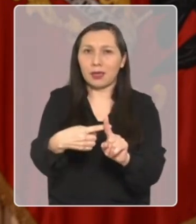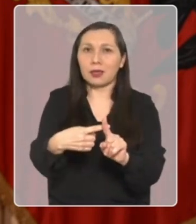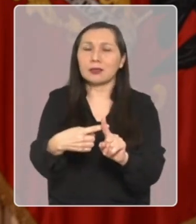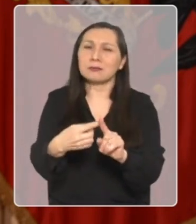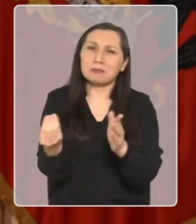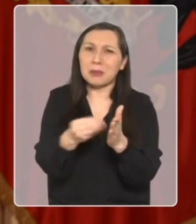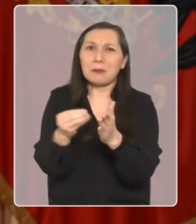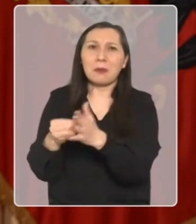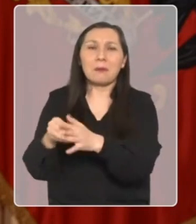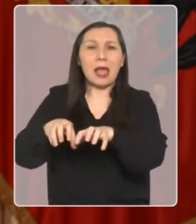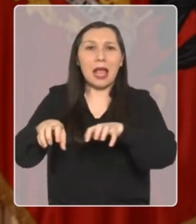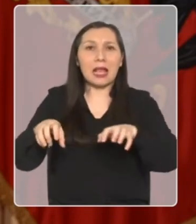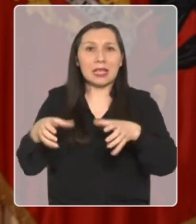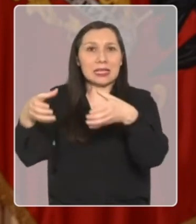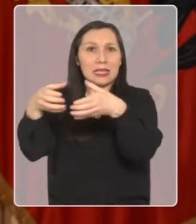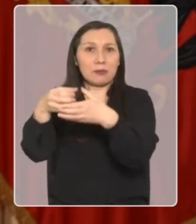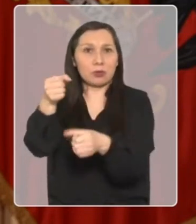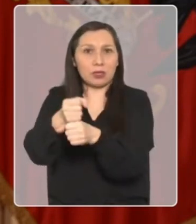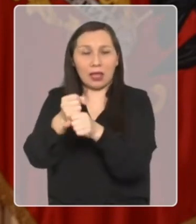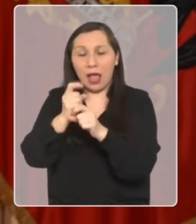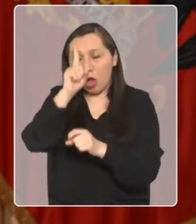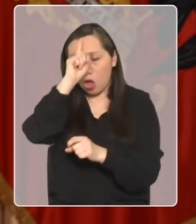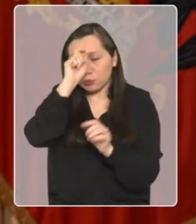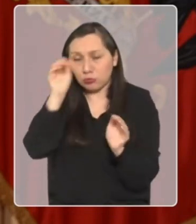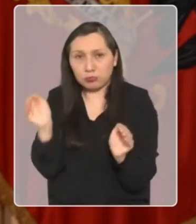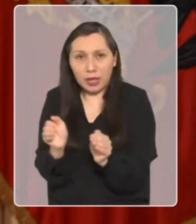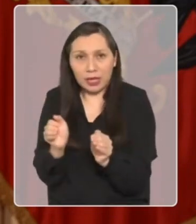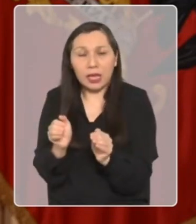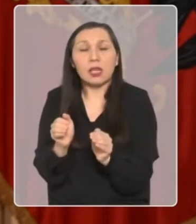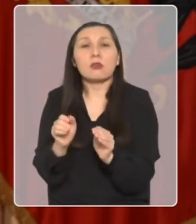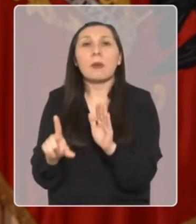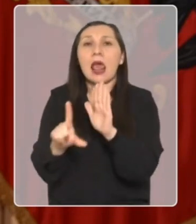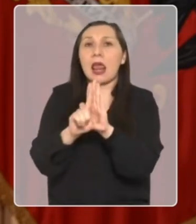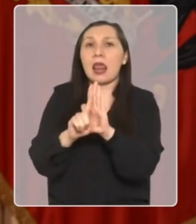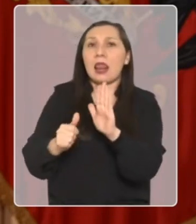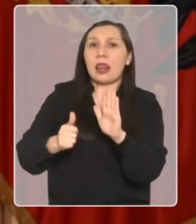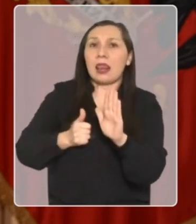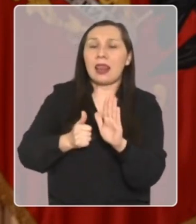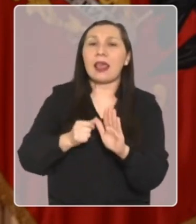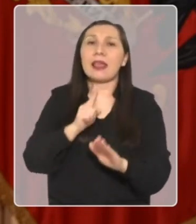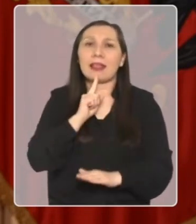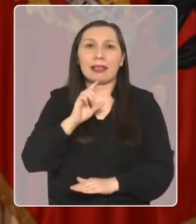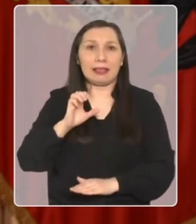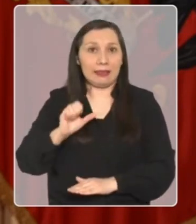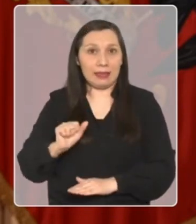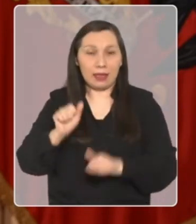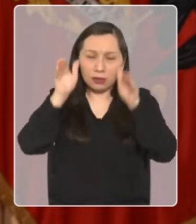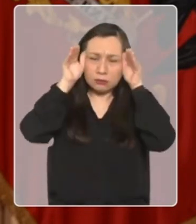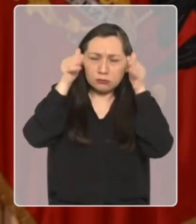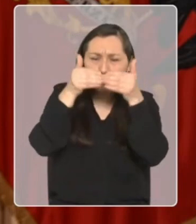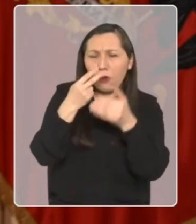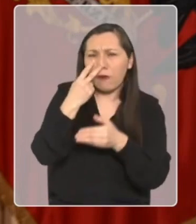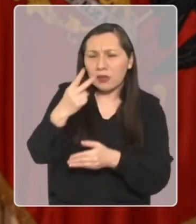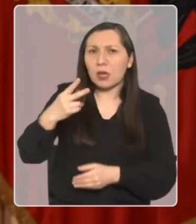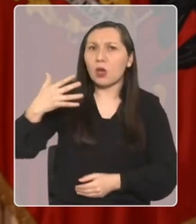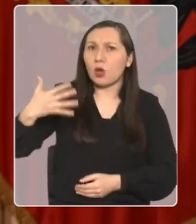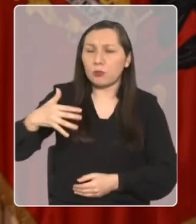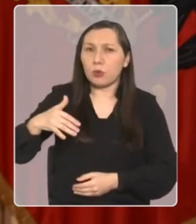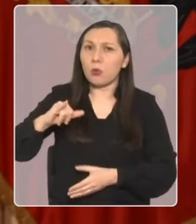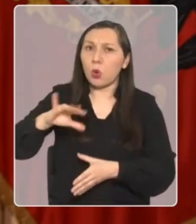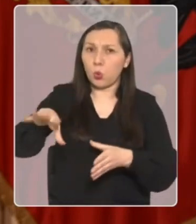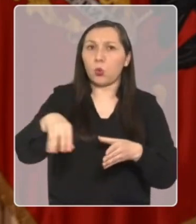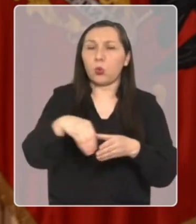Además, vamos a sumar más equipos en la atención primaria para apoyar la implementación de la ley TEA que he visto en terreno lo